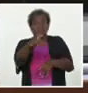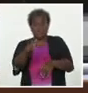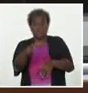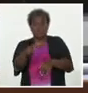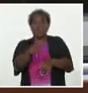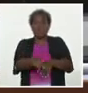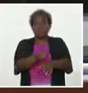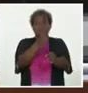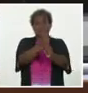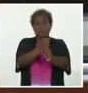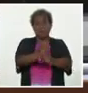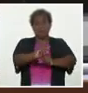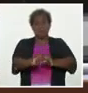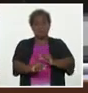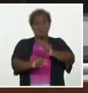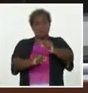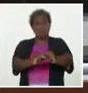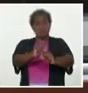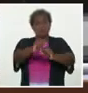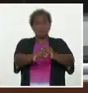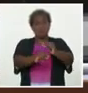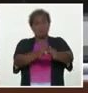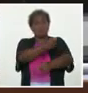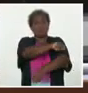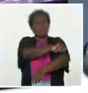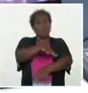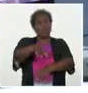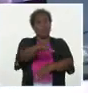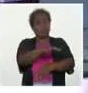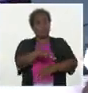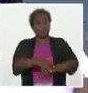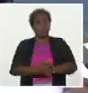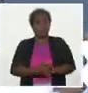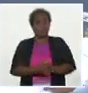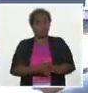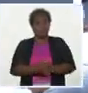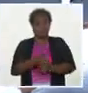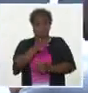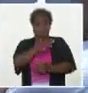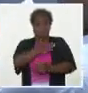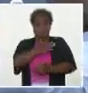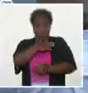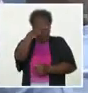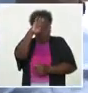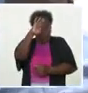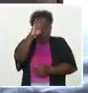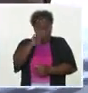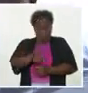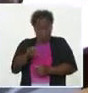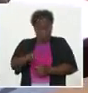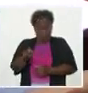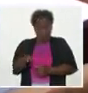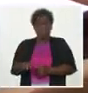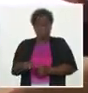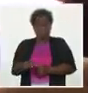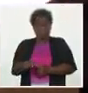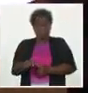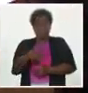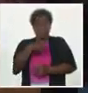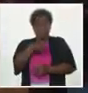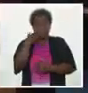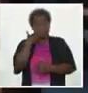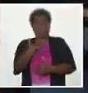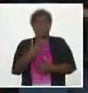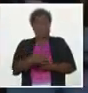en estos elementos. Y para nosotros, para los cubanos, esto tendría un enorme significado.